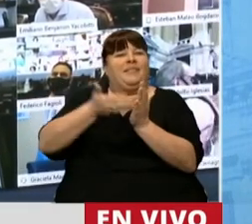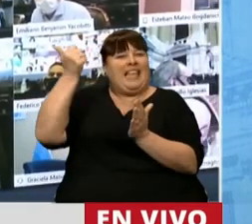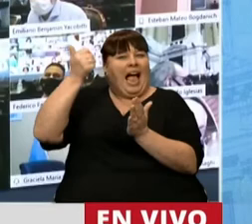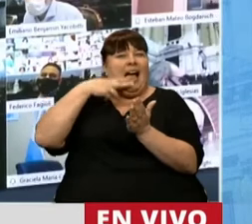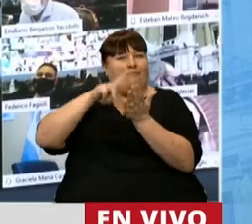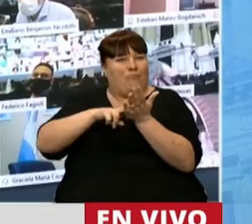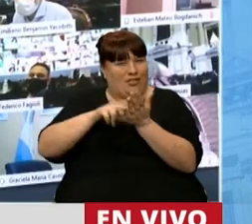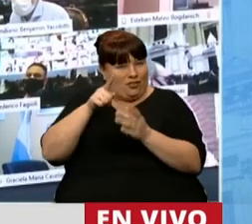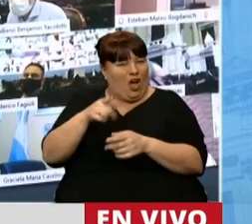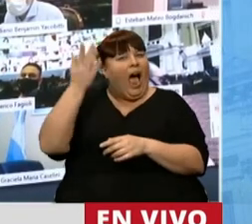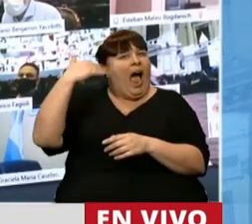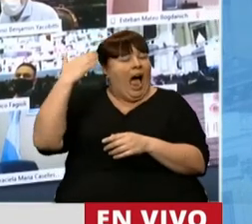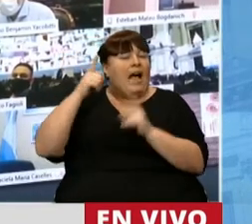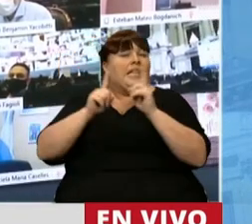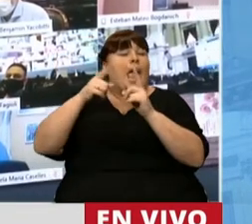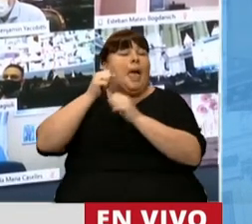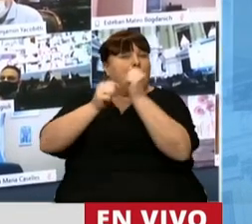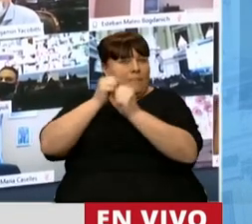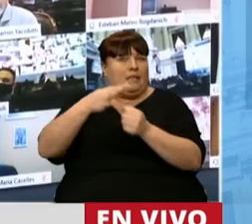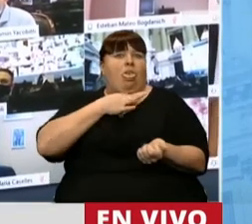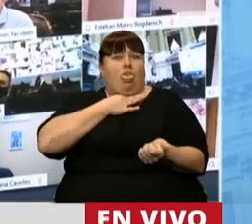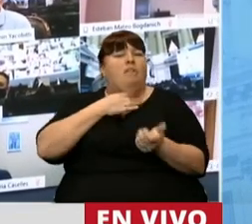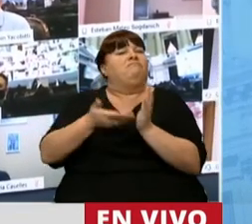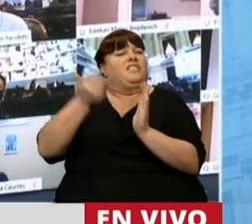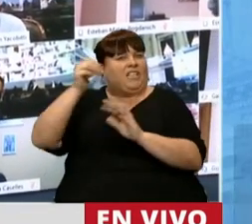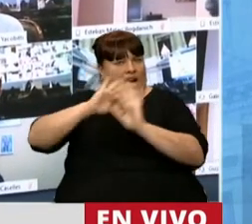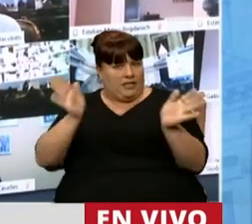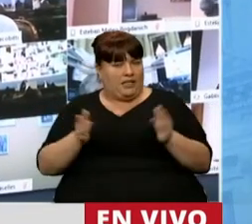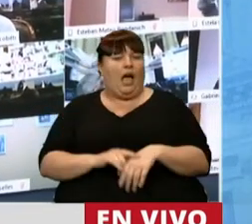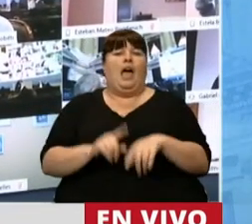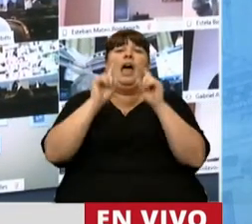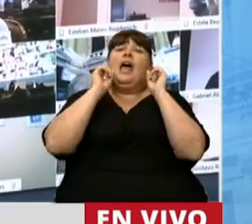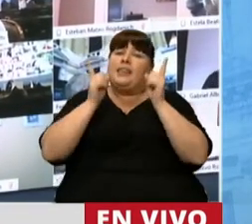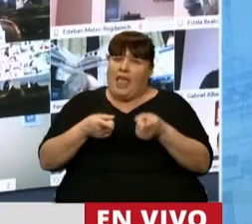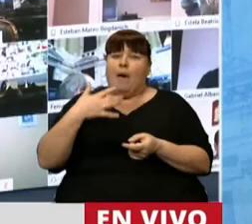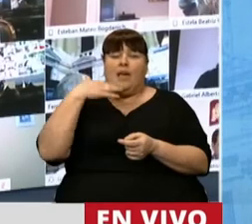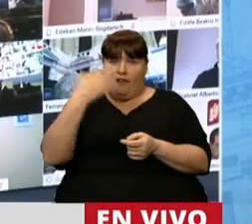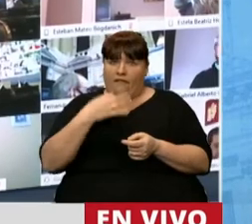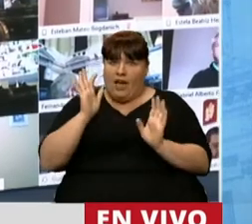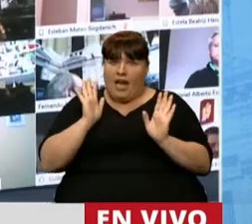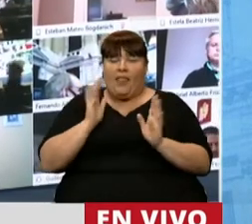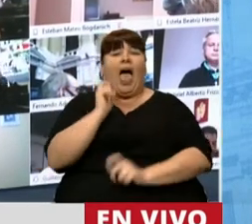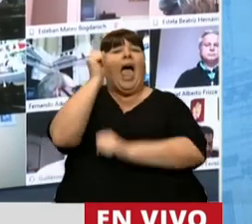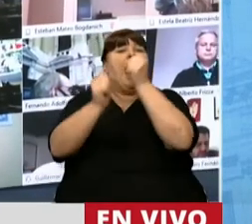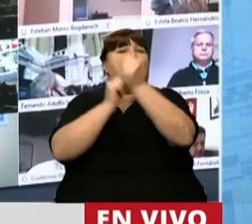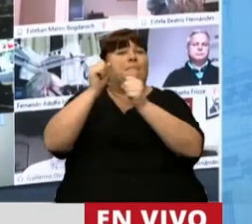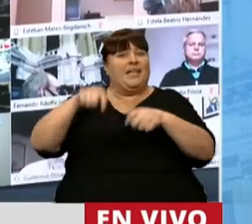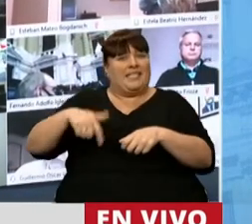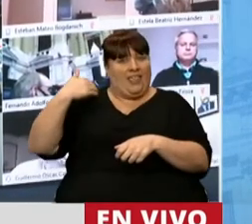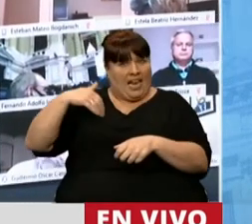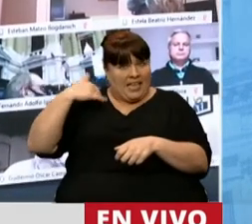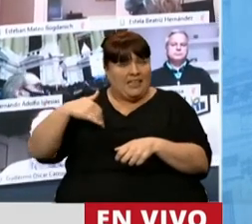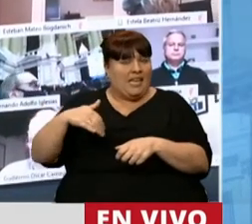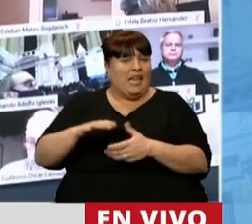realmente estaban muchas ahogadas. También es cierto que las empresas de nuestro país